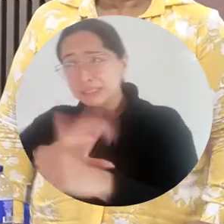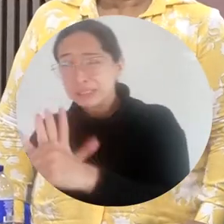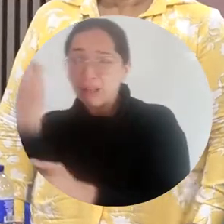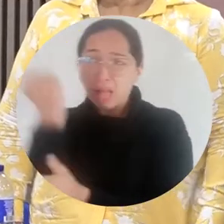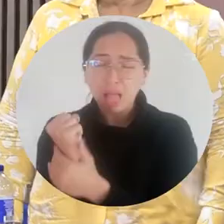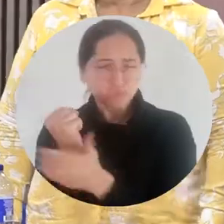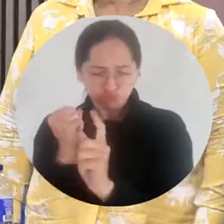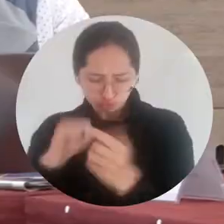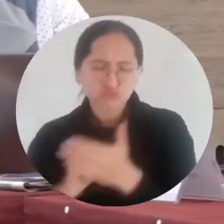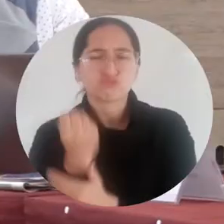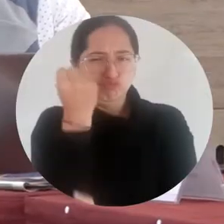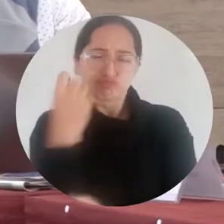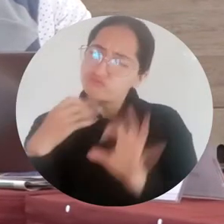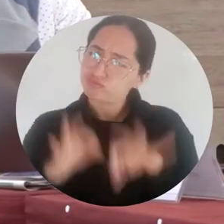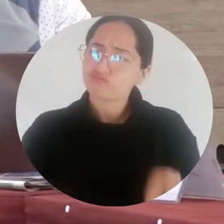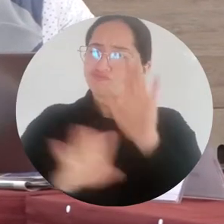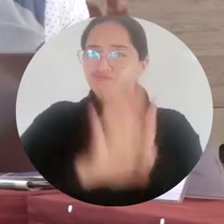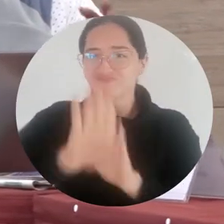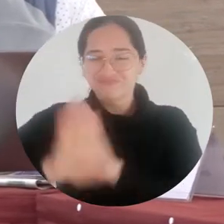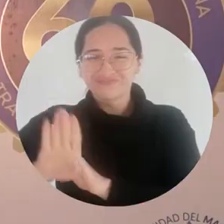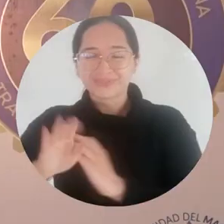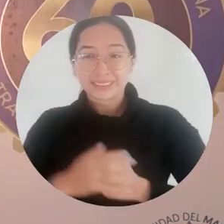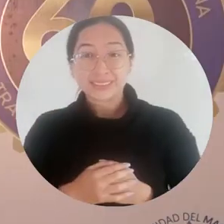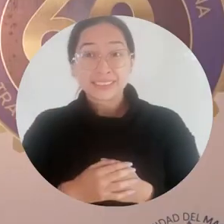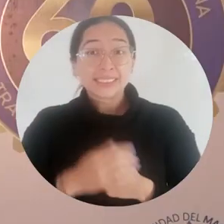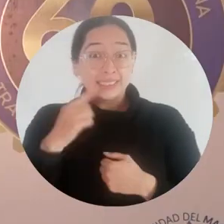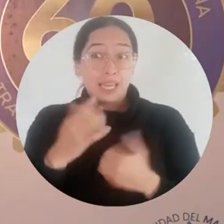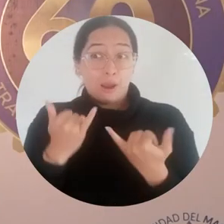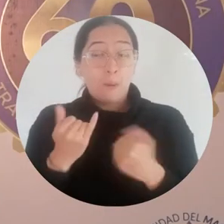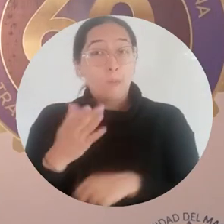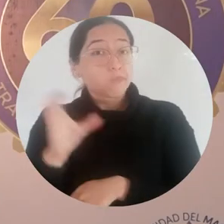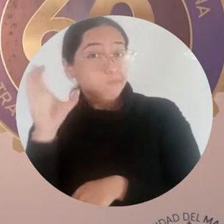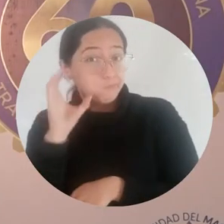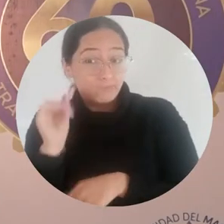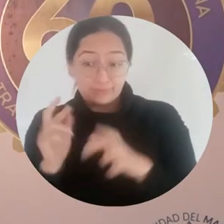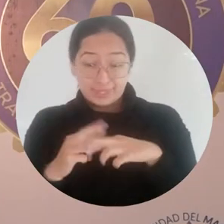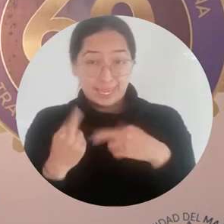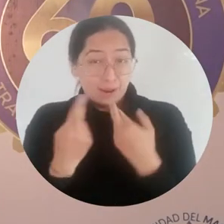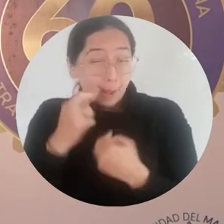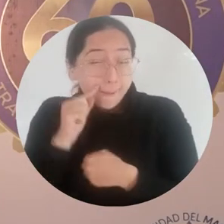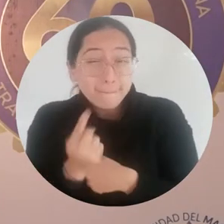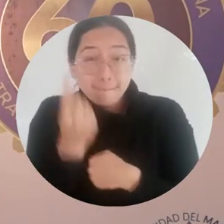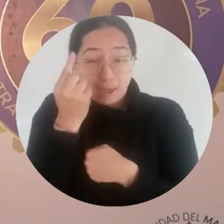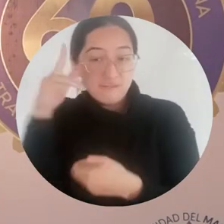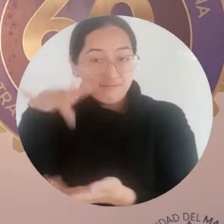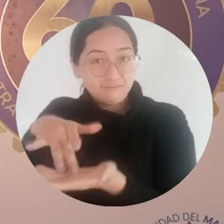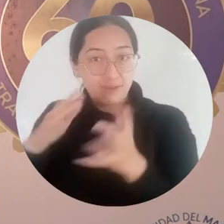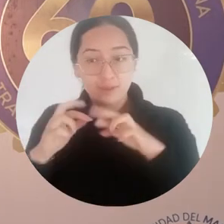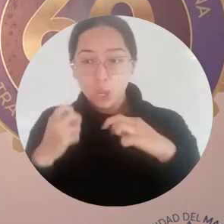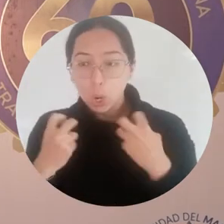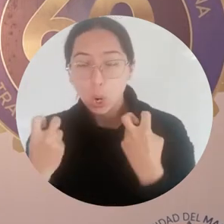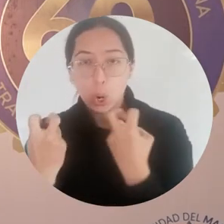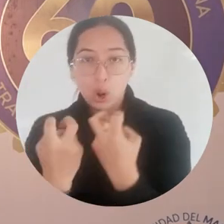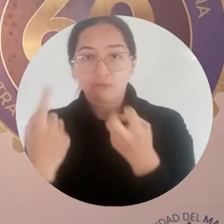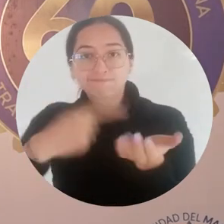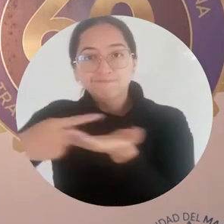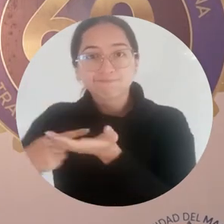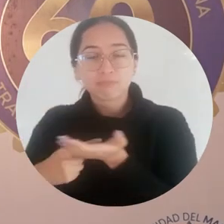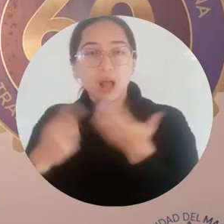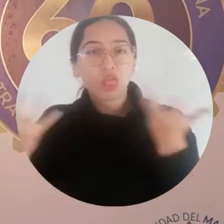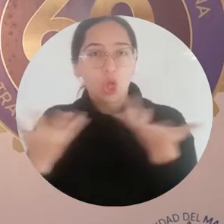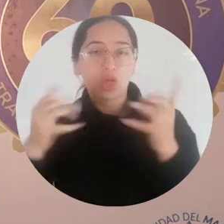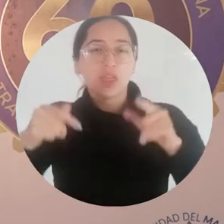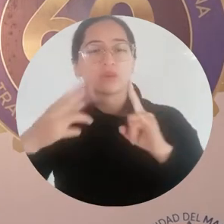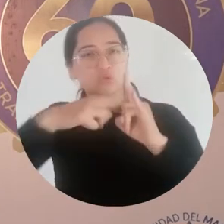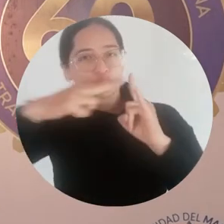balance muy positivo, efectivamente es la primera reunión presencial de este año, celebrada aquí